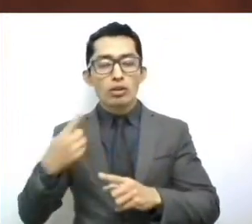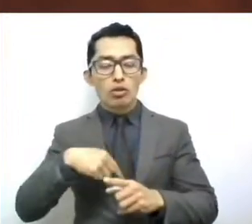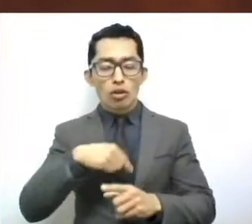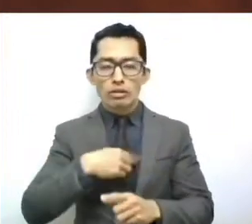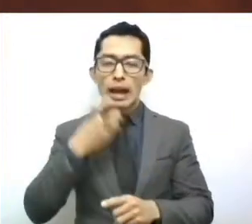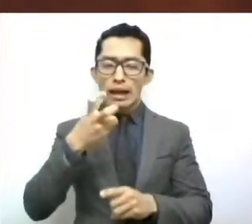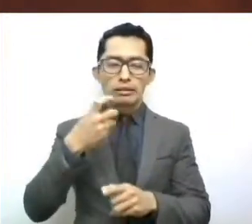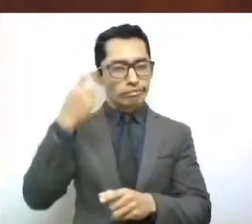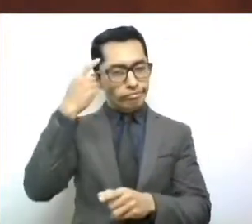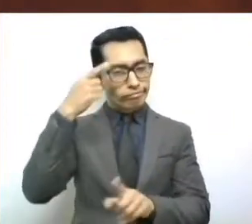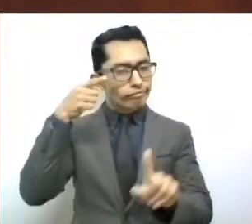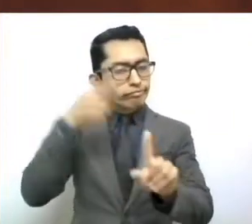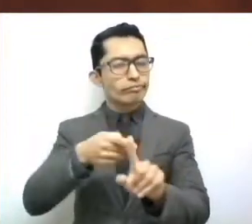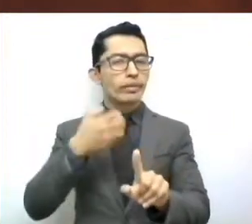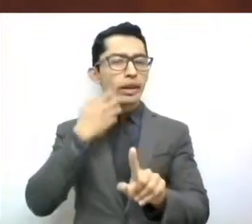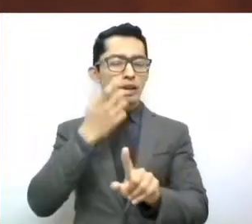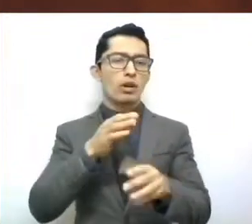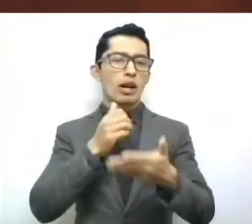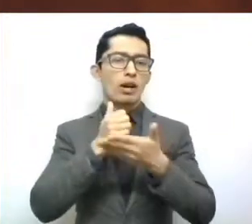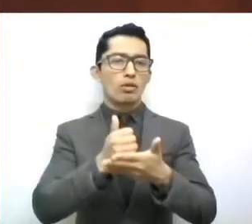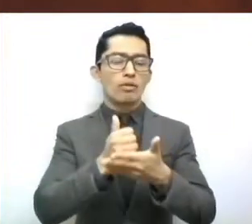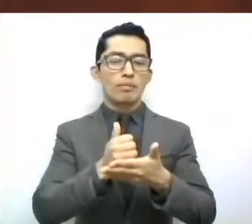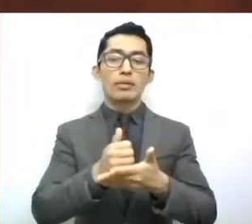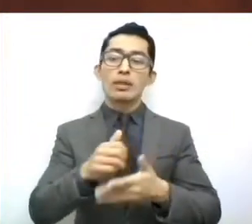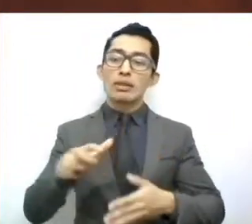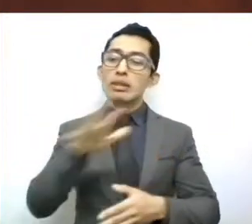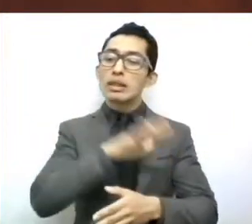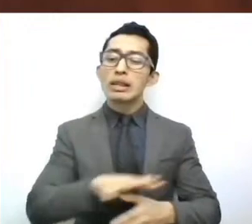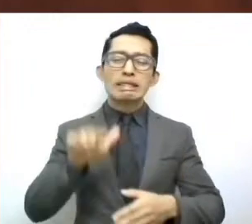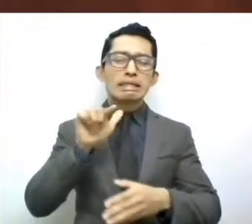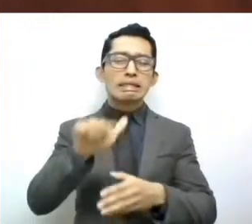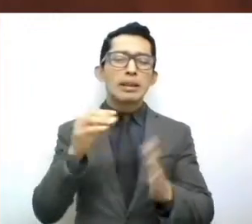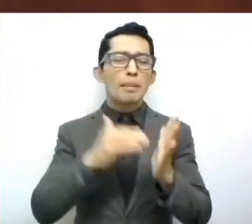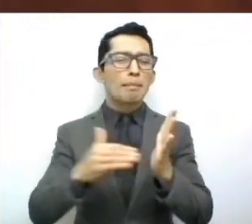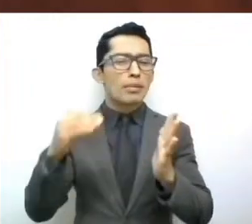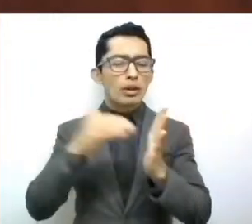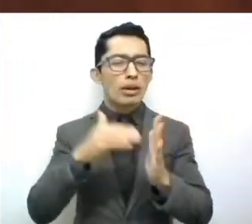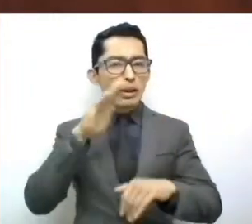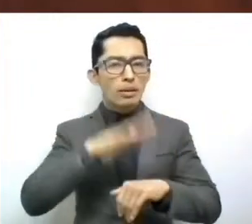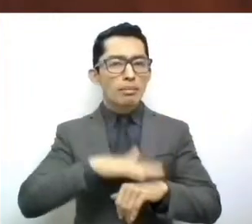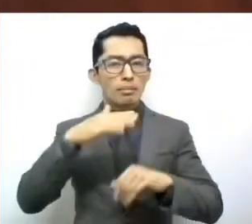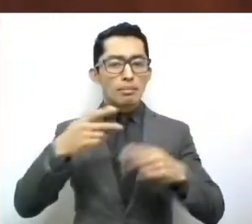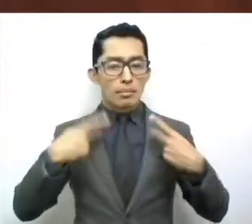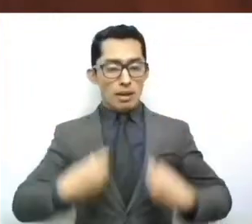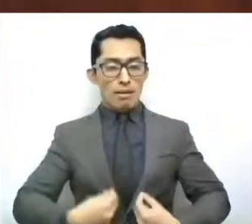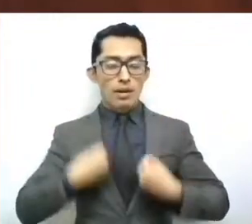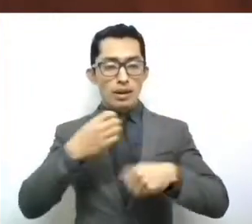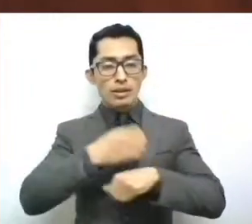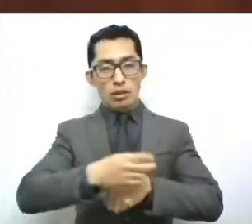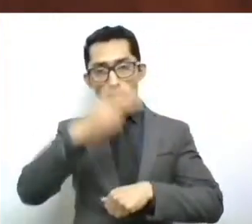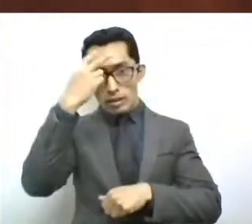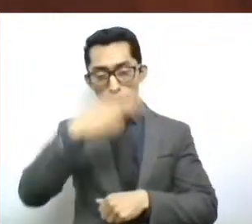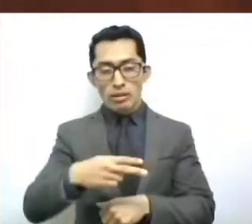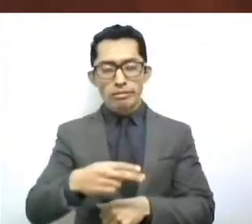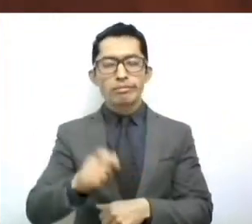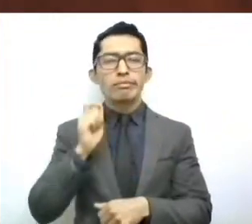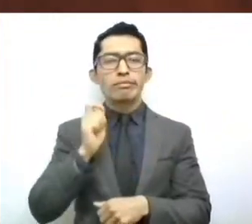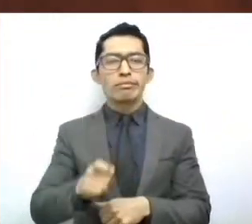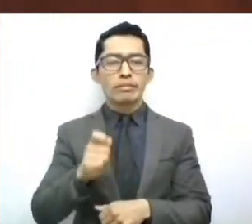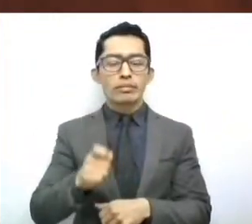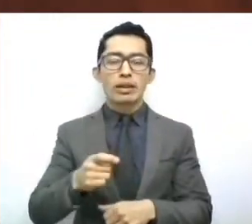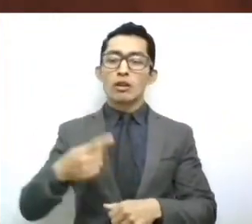enfrentamos los casi 17 millones de mexiquenses exigen de nosotros y de toda esta